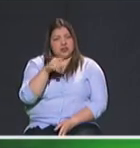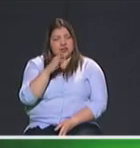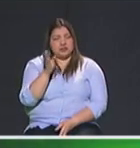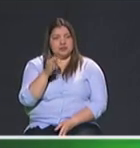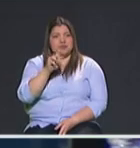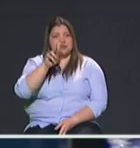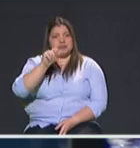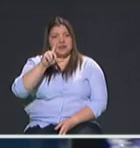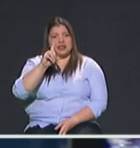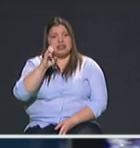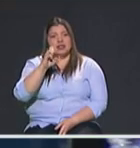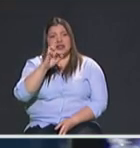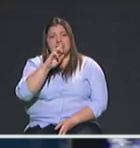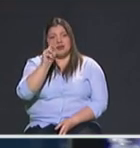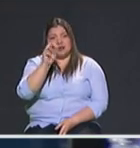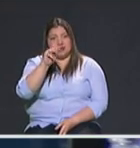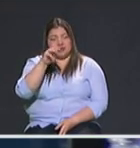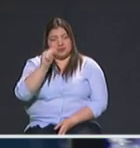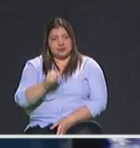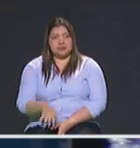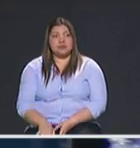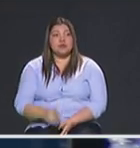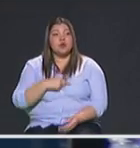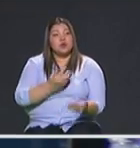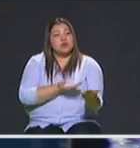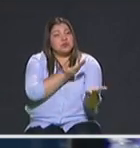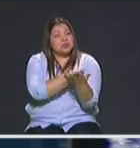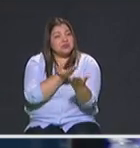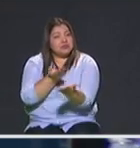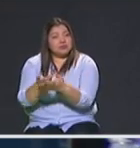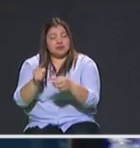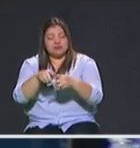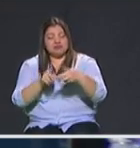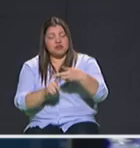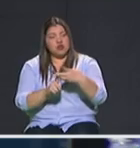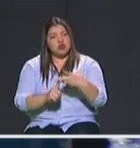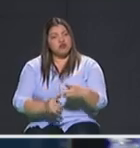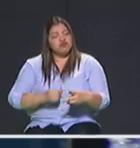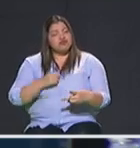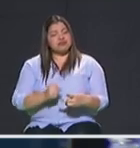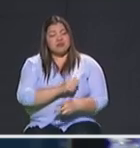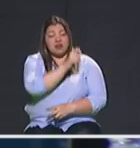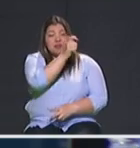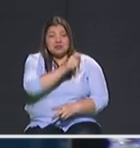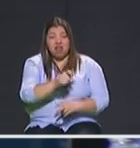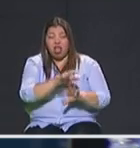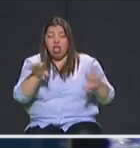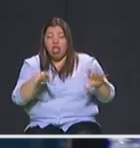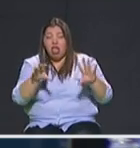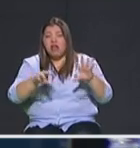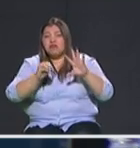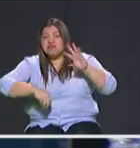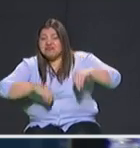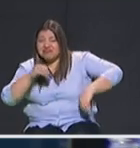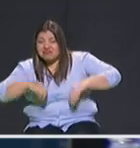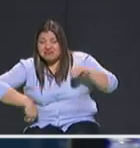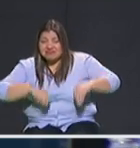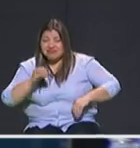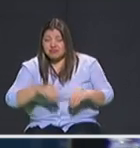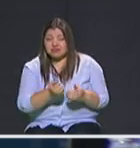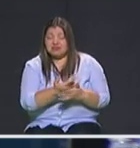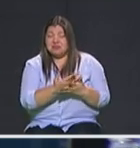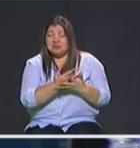de seguridad. Nuestra propuesta tiene dos enfoques, uno, mano dura contra la criminalidad, vamos a atacar con la